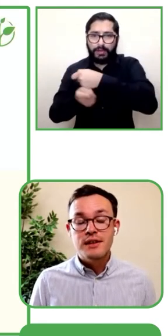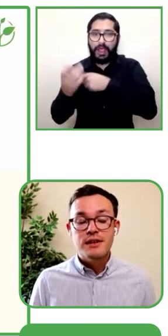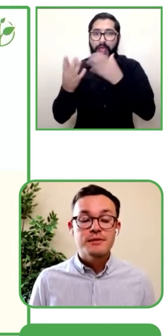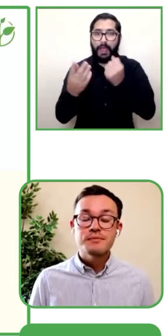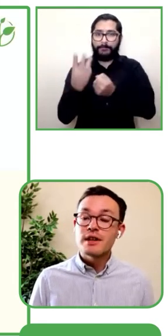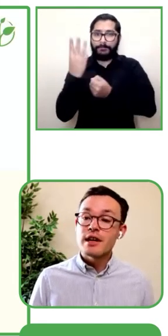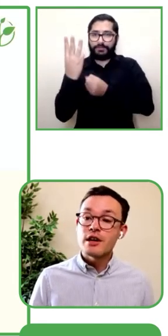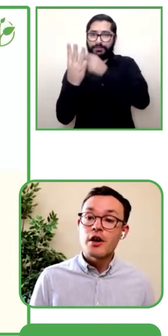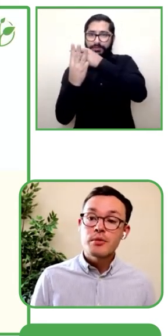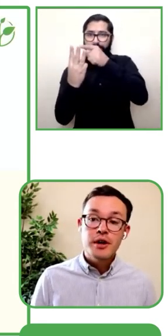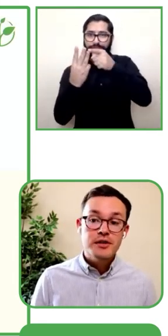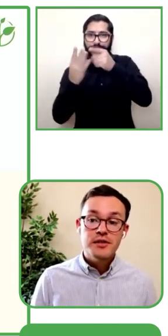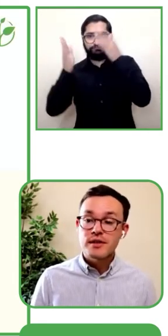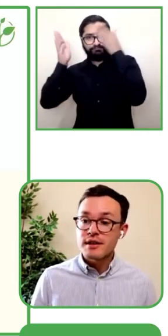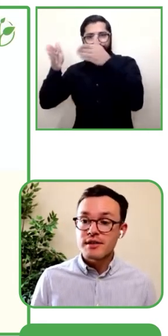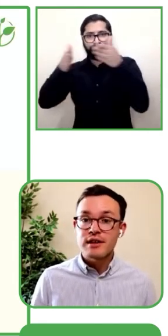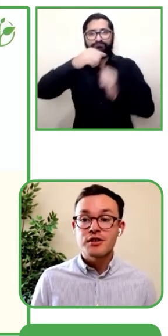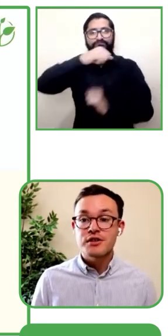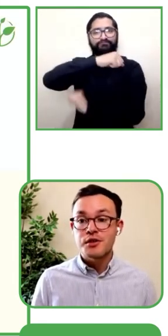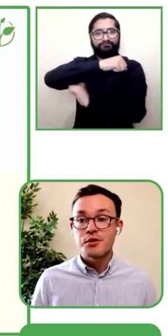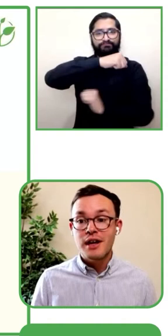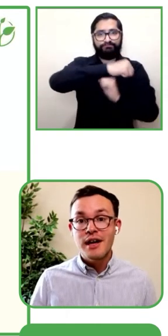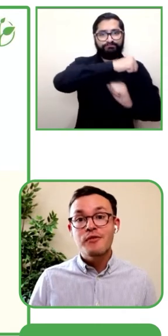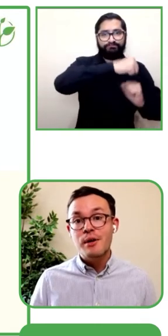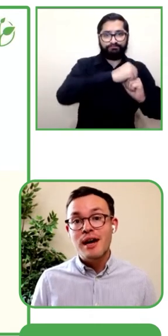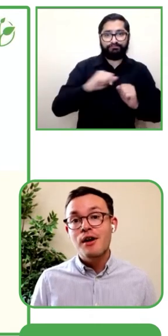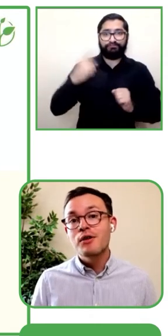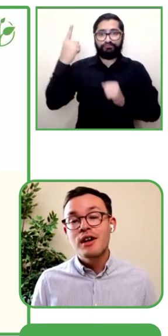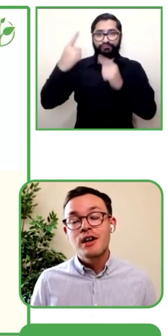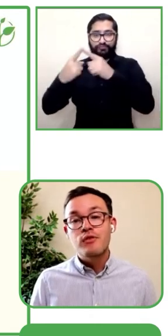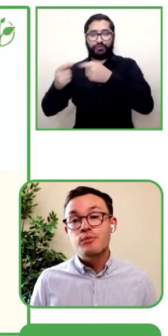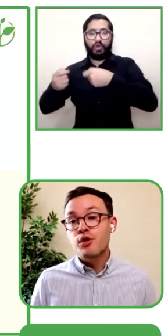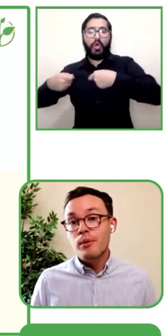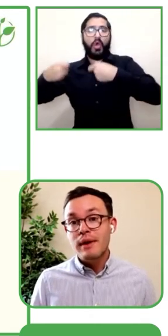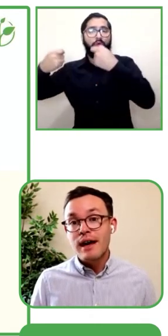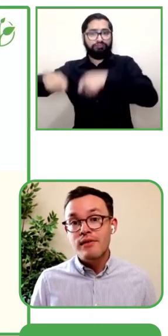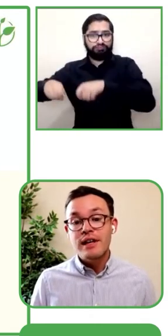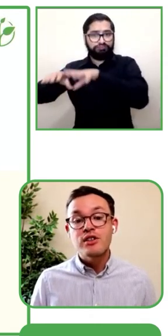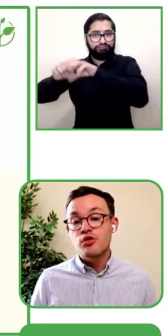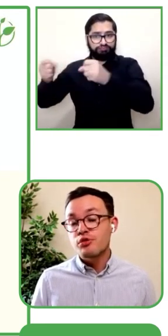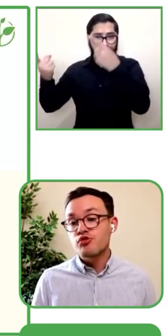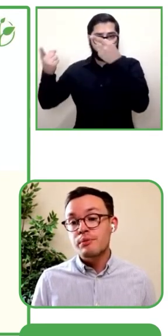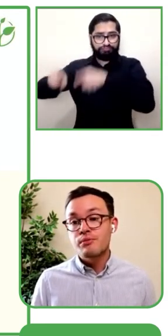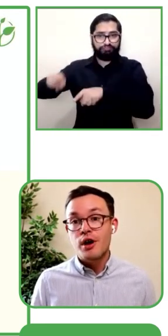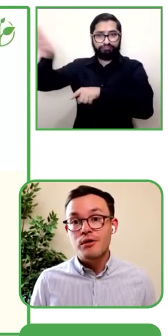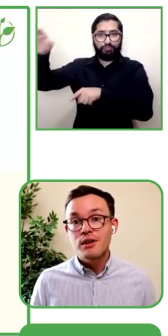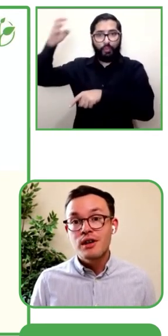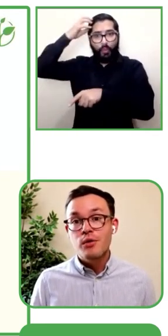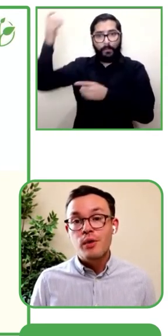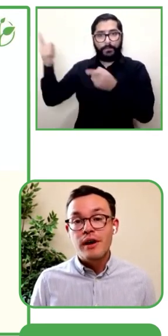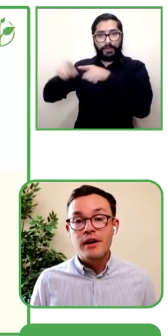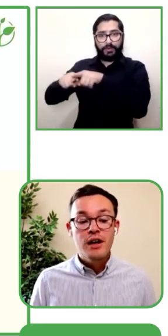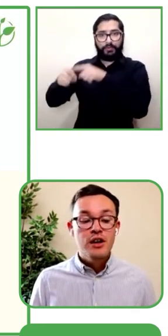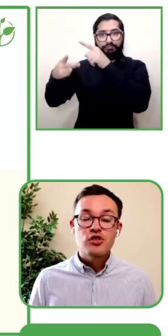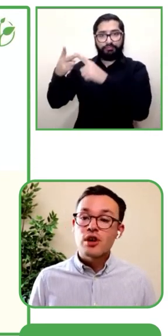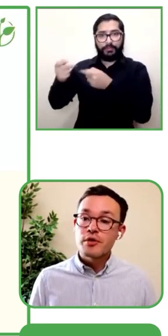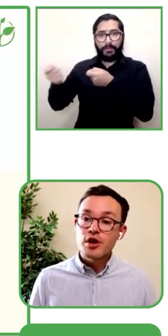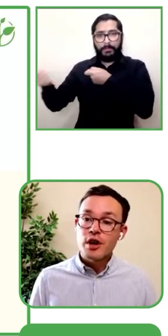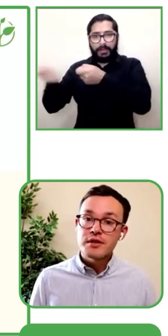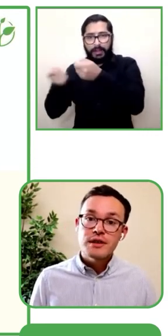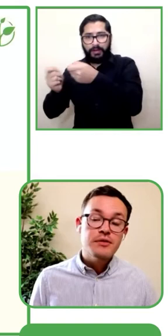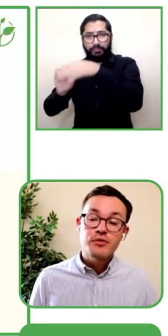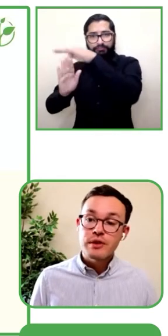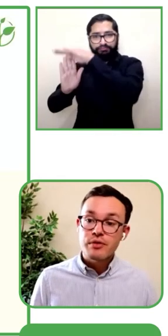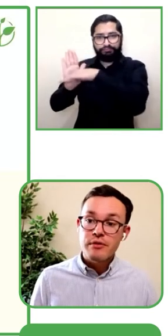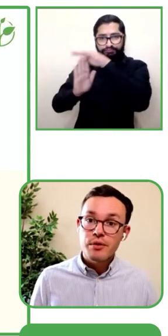Tenemos contratos con el gobierno a largo plazo y en otros mercados como el Reino Unido probablemente tenemos un modelo